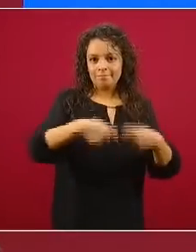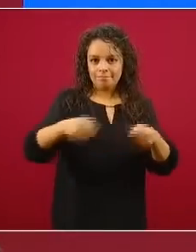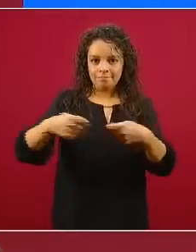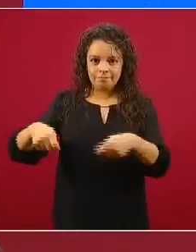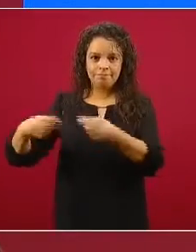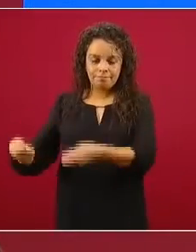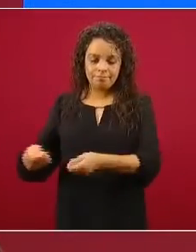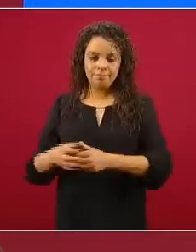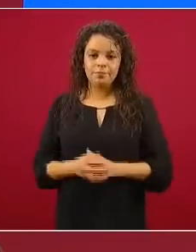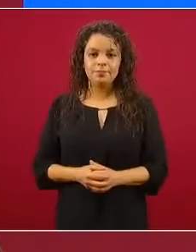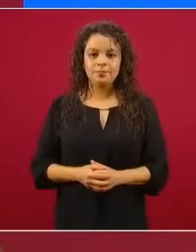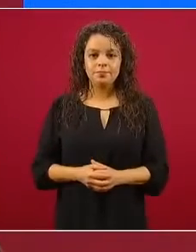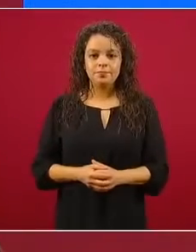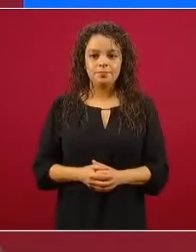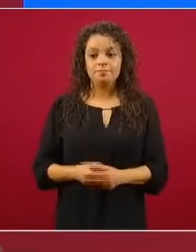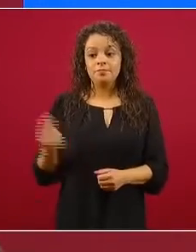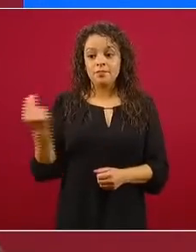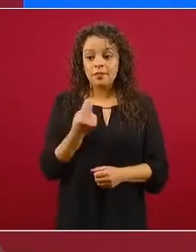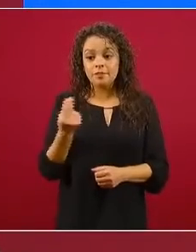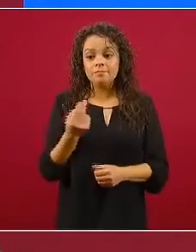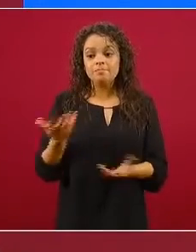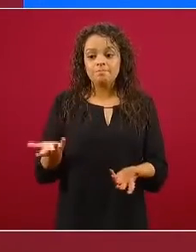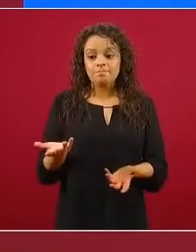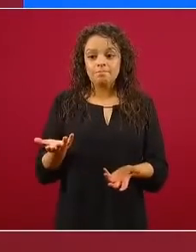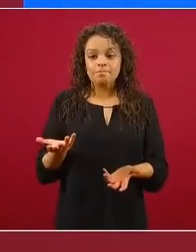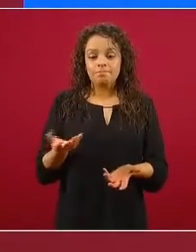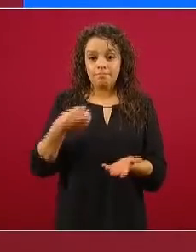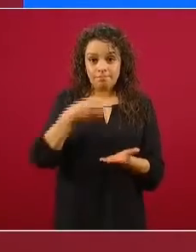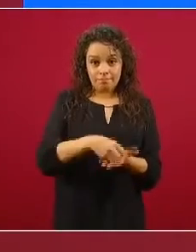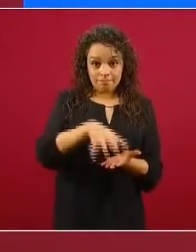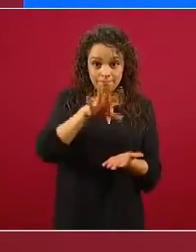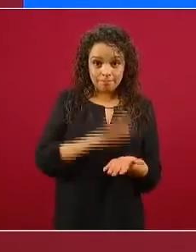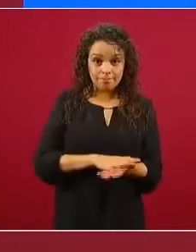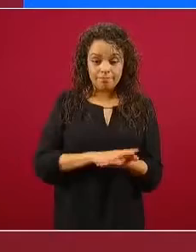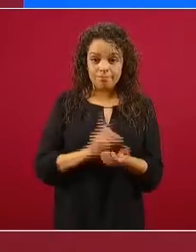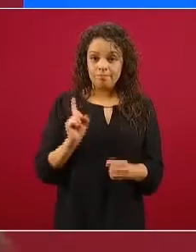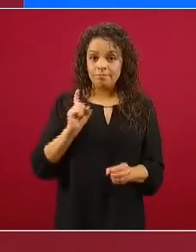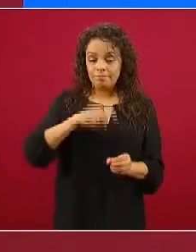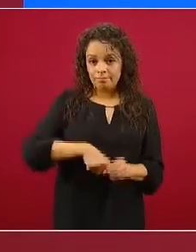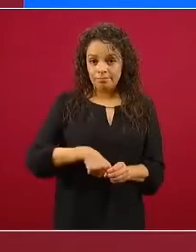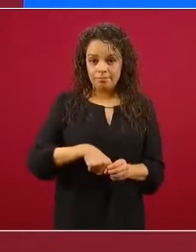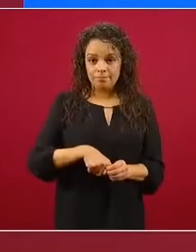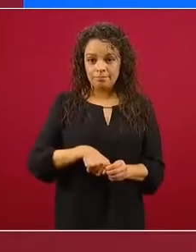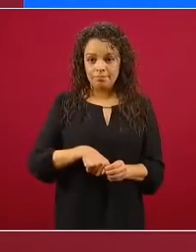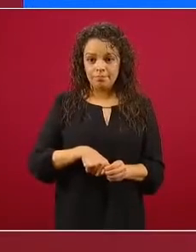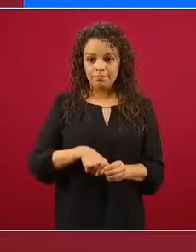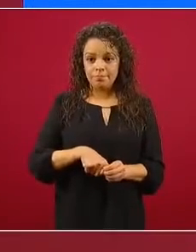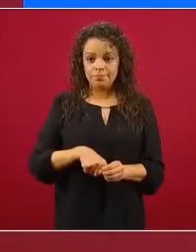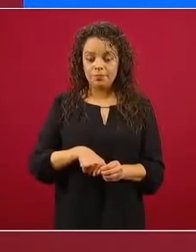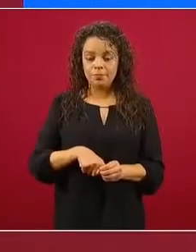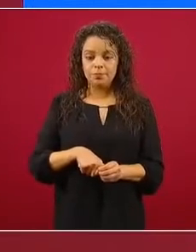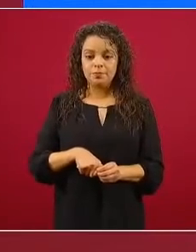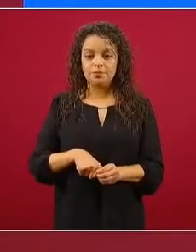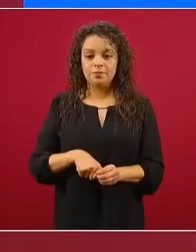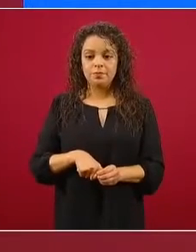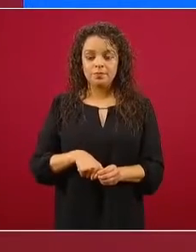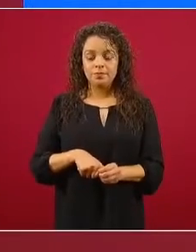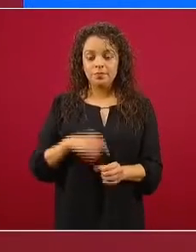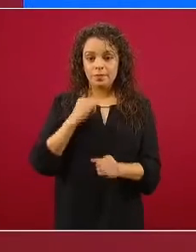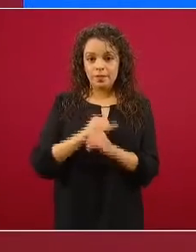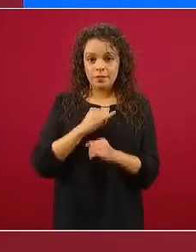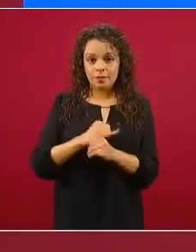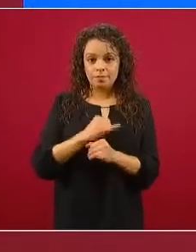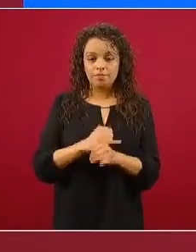cosa más que registrarse y haber tenido una actitud, cometido